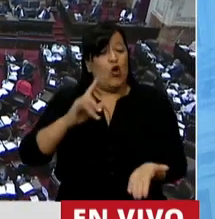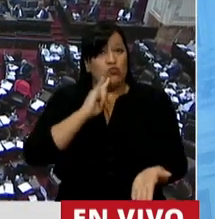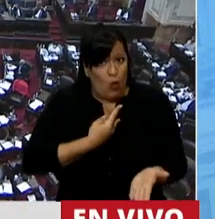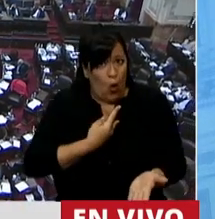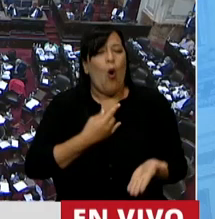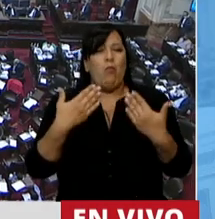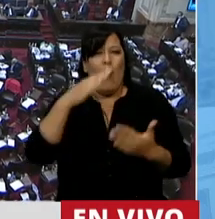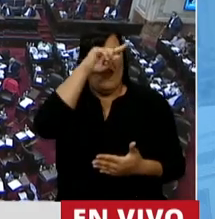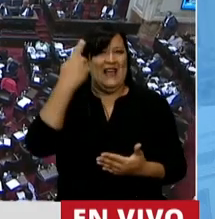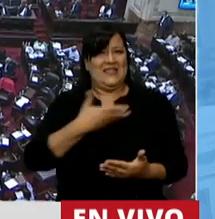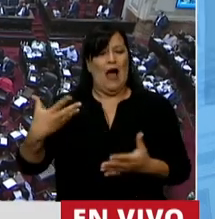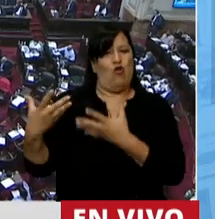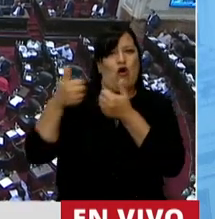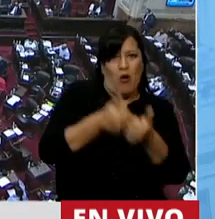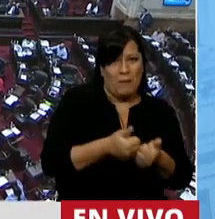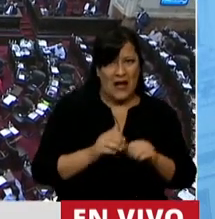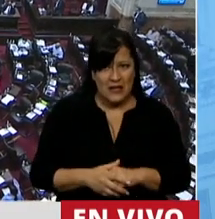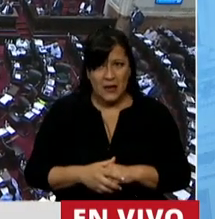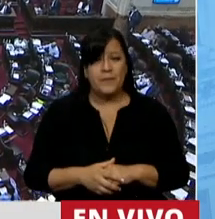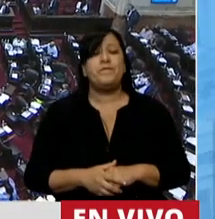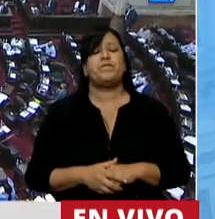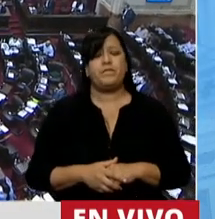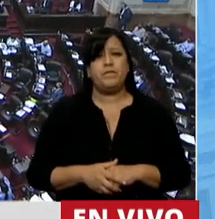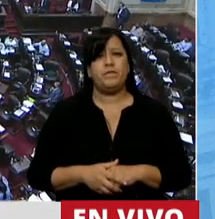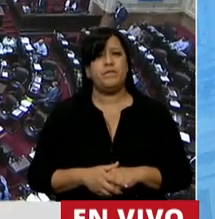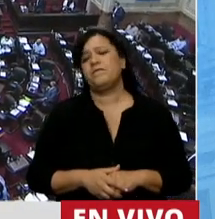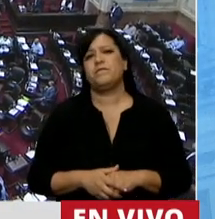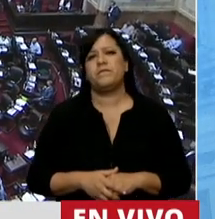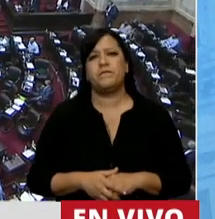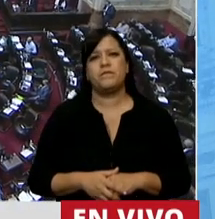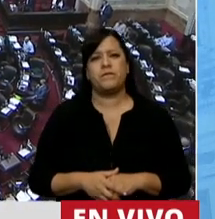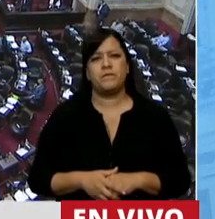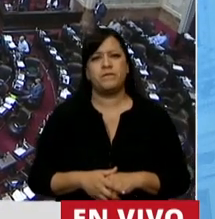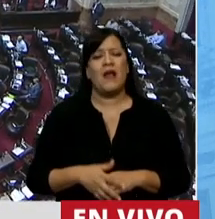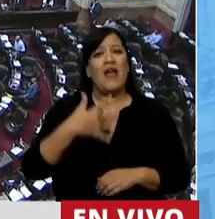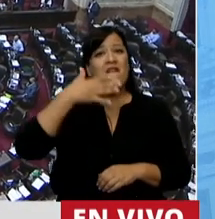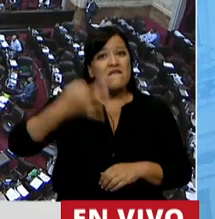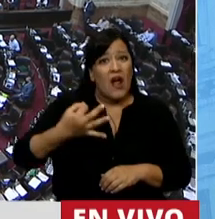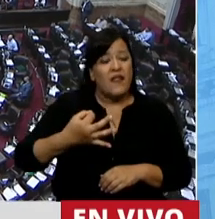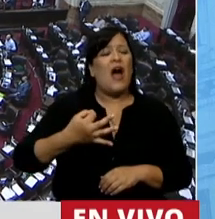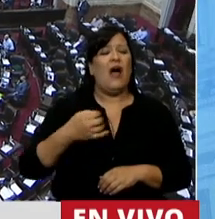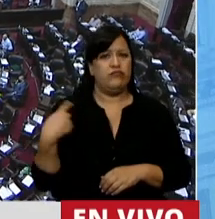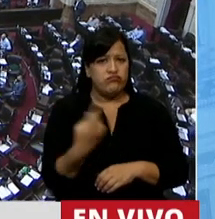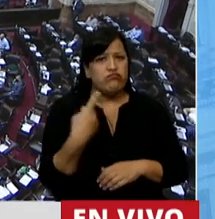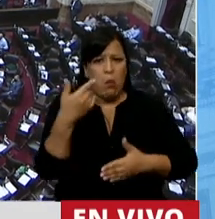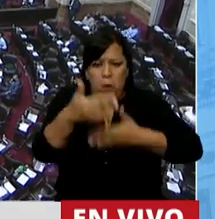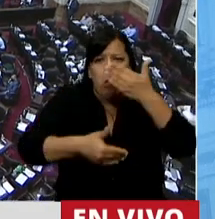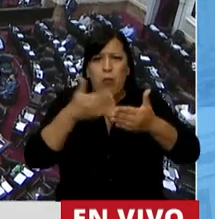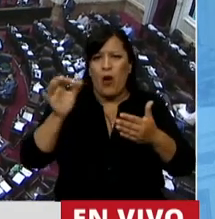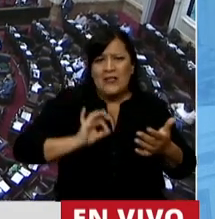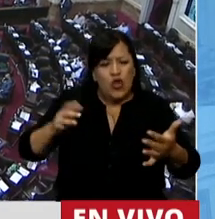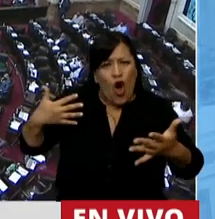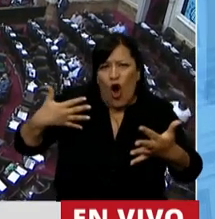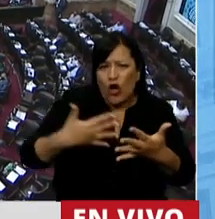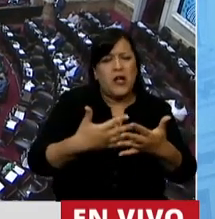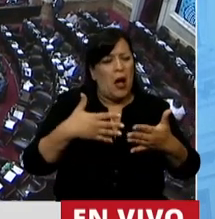El peronismo acuñó la justicia social en la Argentina. Y la verdad que acompaña la evolución de la historia. Y